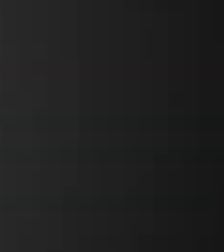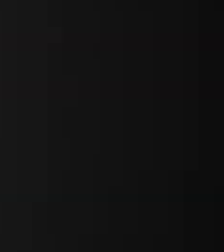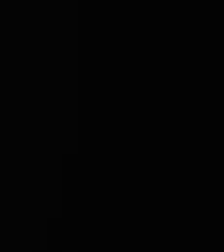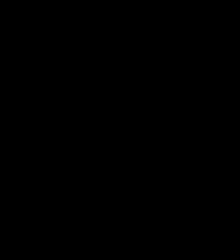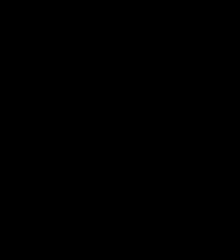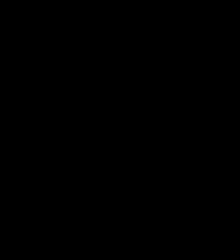¡Gracias